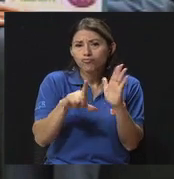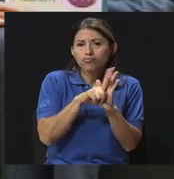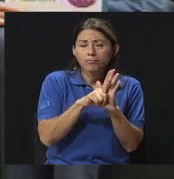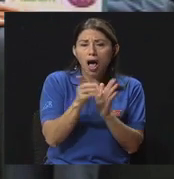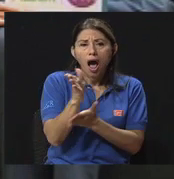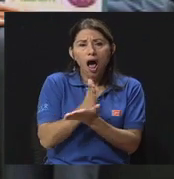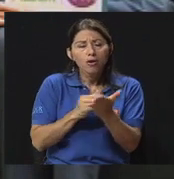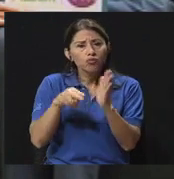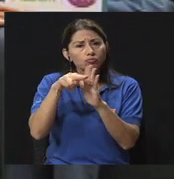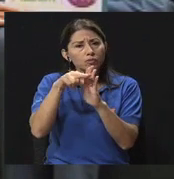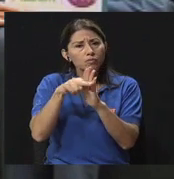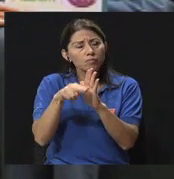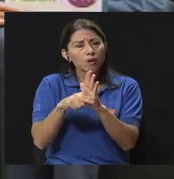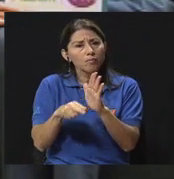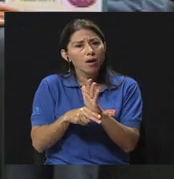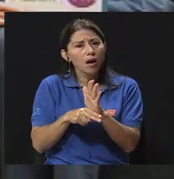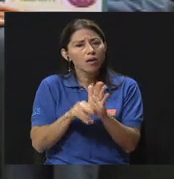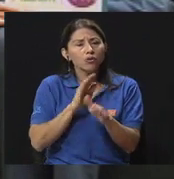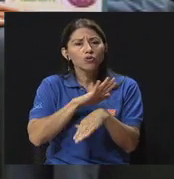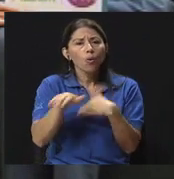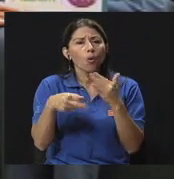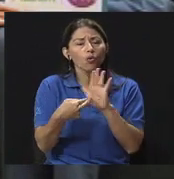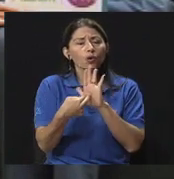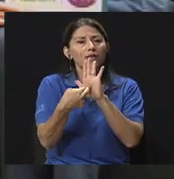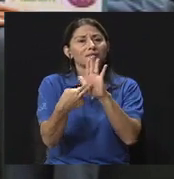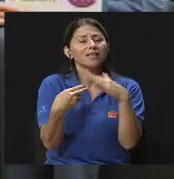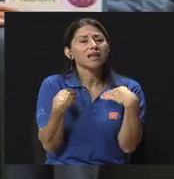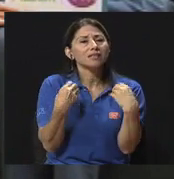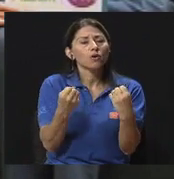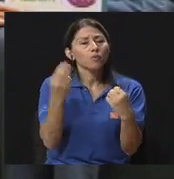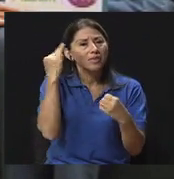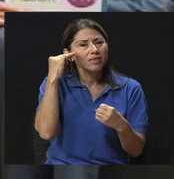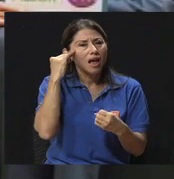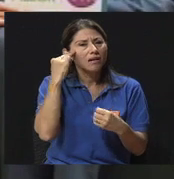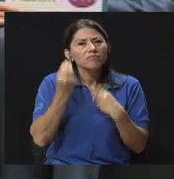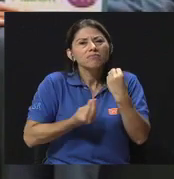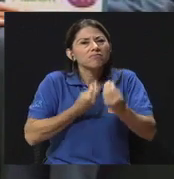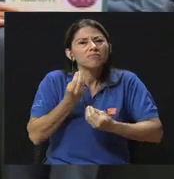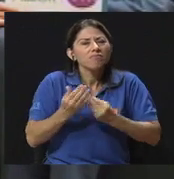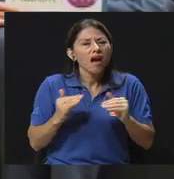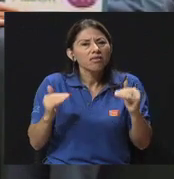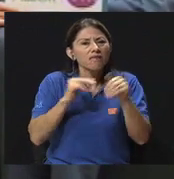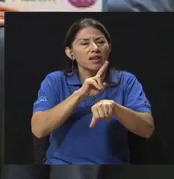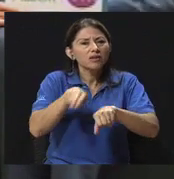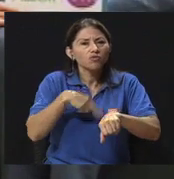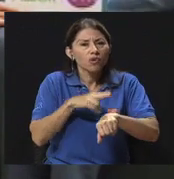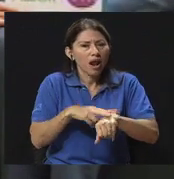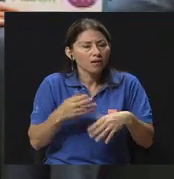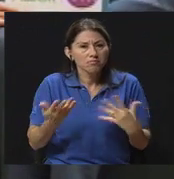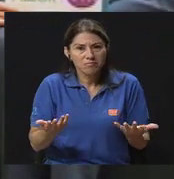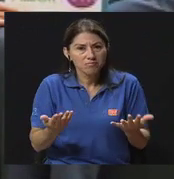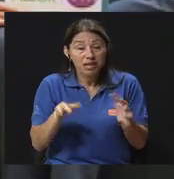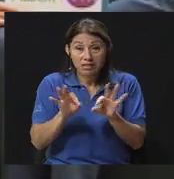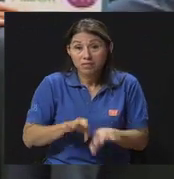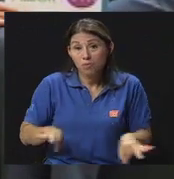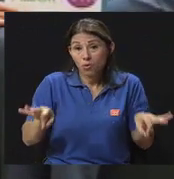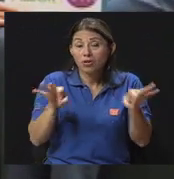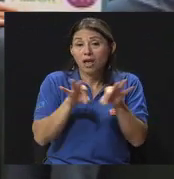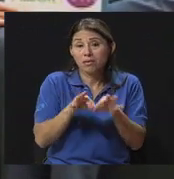todo lo que representa la salud mental? ¿Cómo estamos a nivel nacional? ¿Qué sabes, María del Mar? Es importante